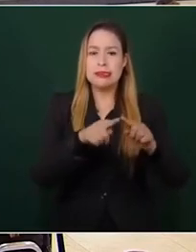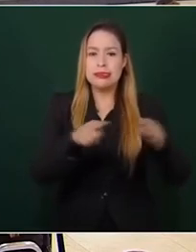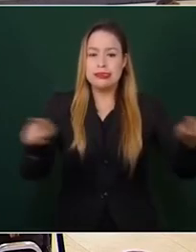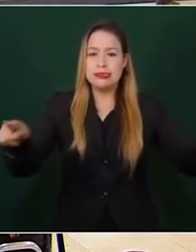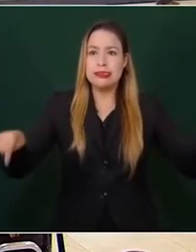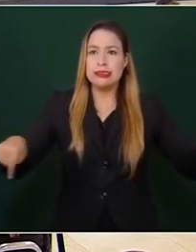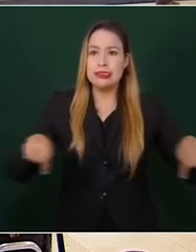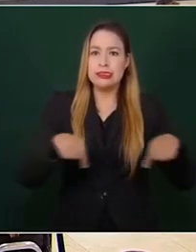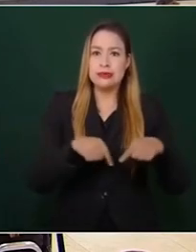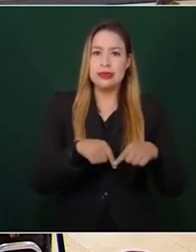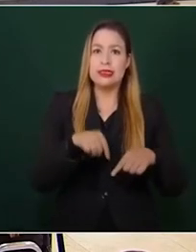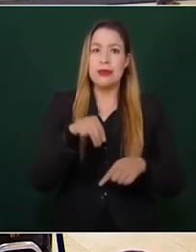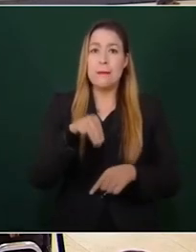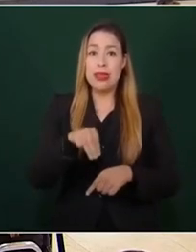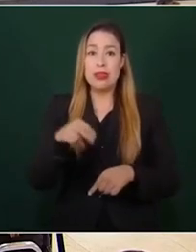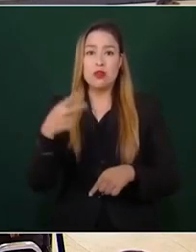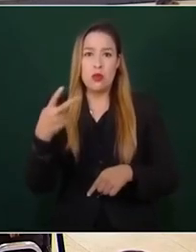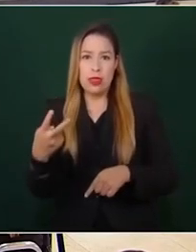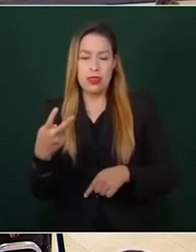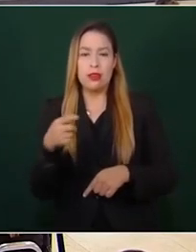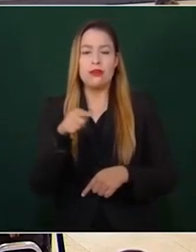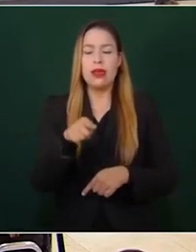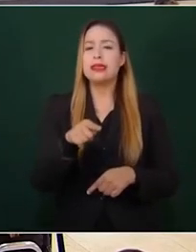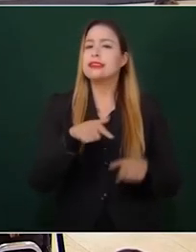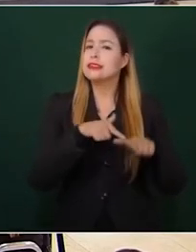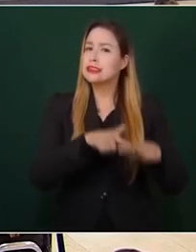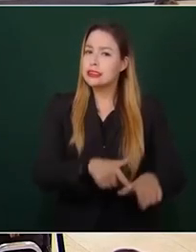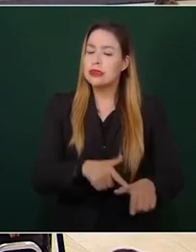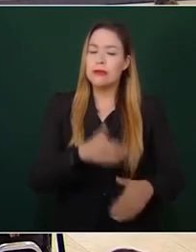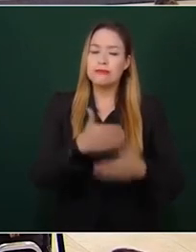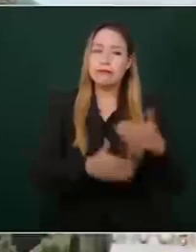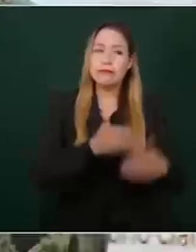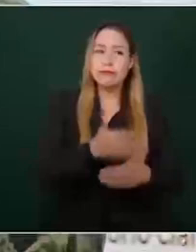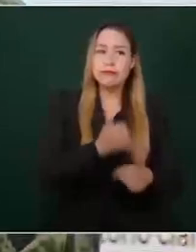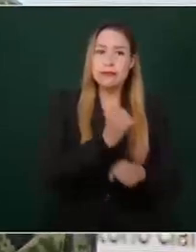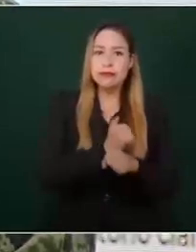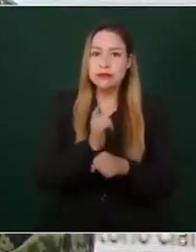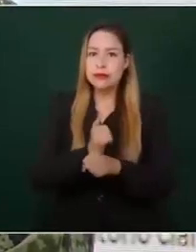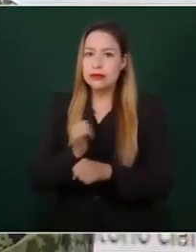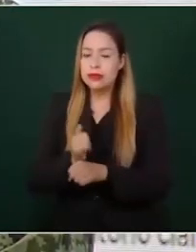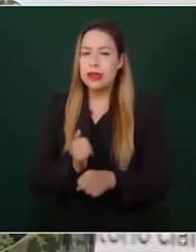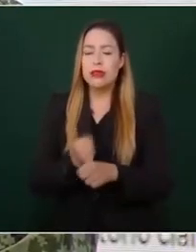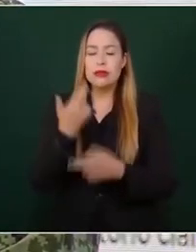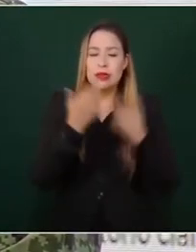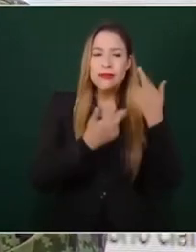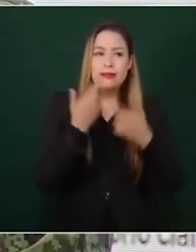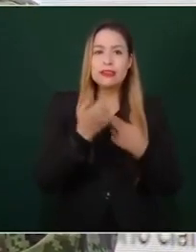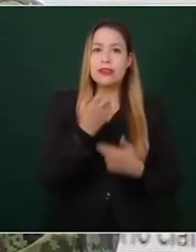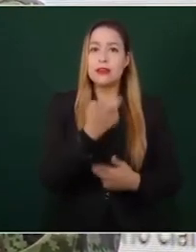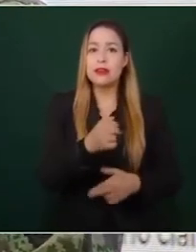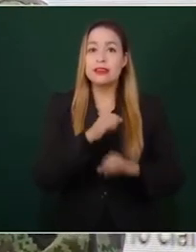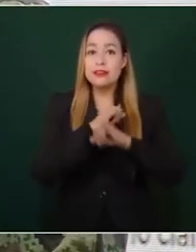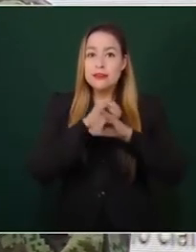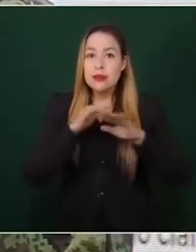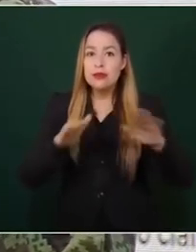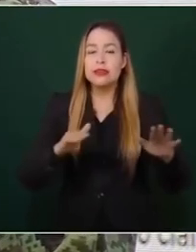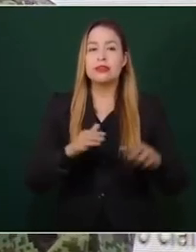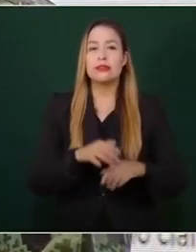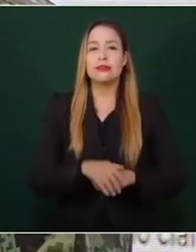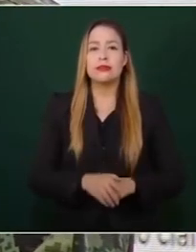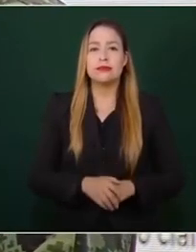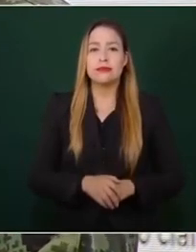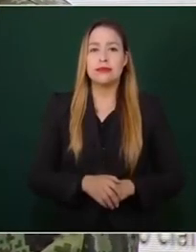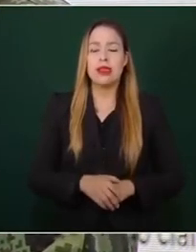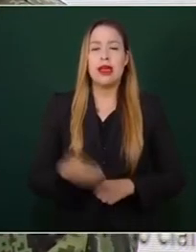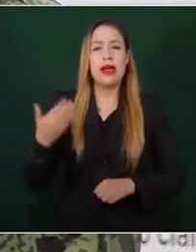siguió realizando operaciones tratando de explotar esa información o la generación de inteligencia que se había